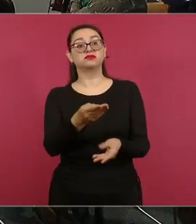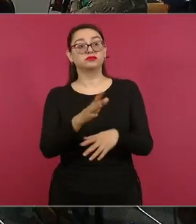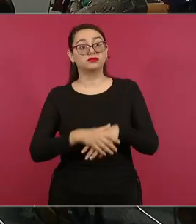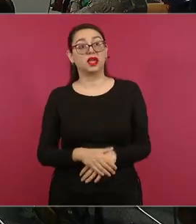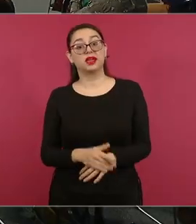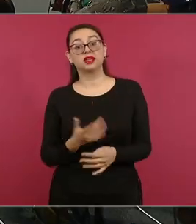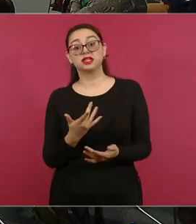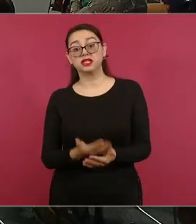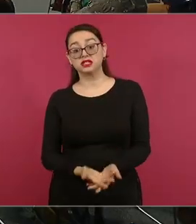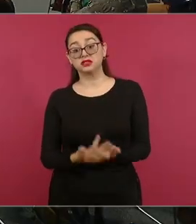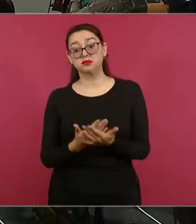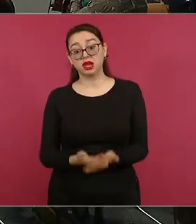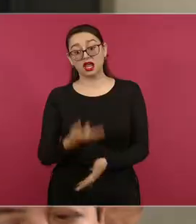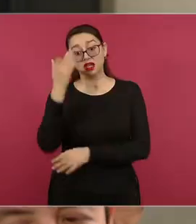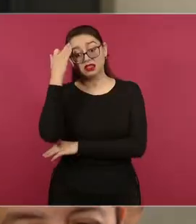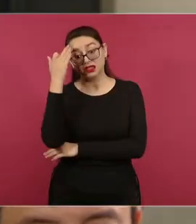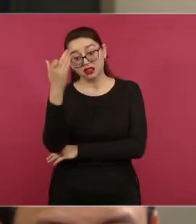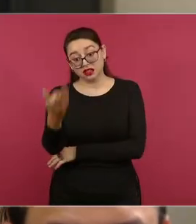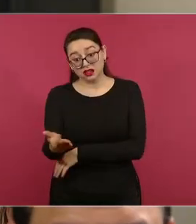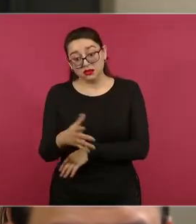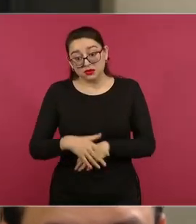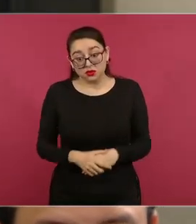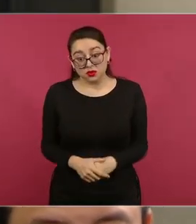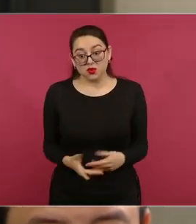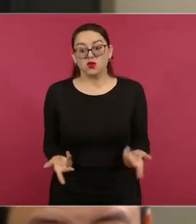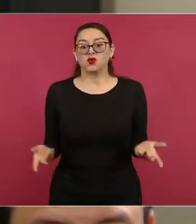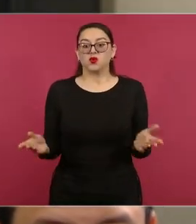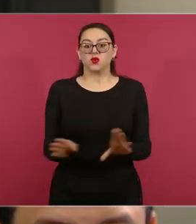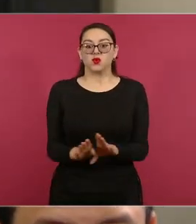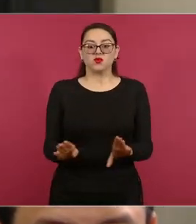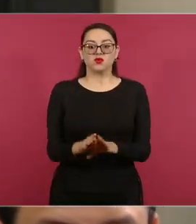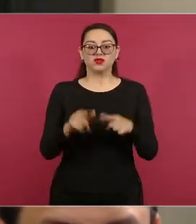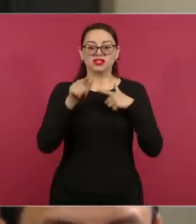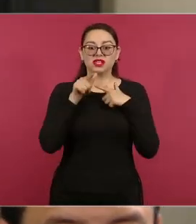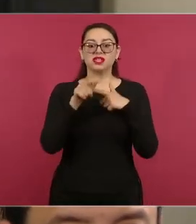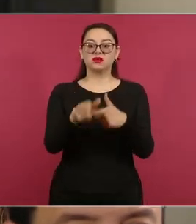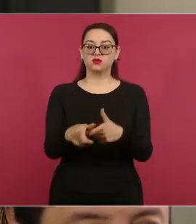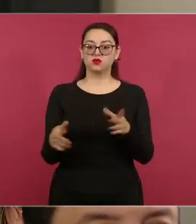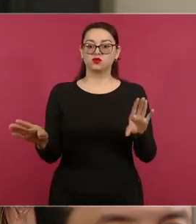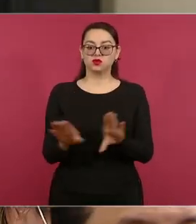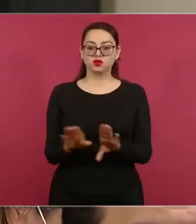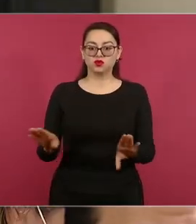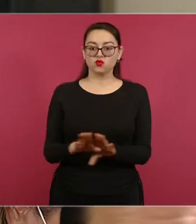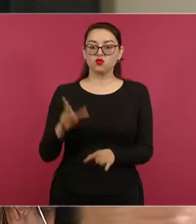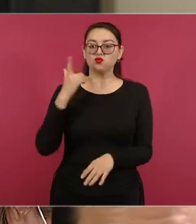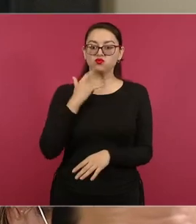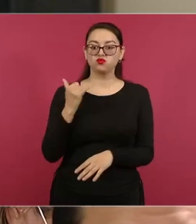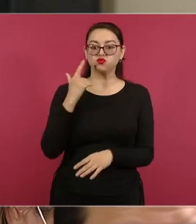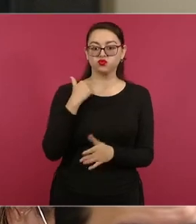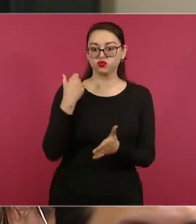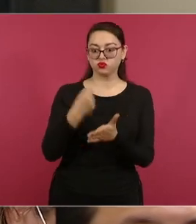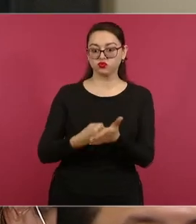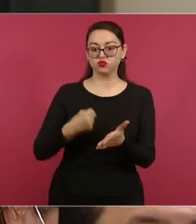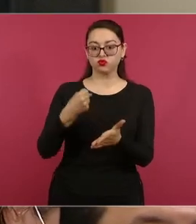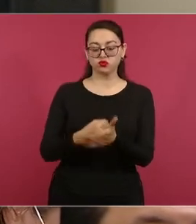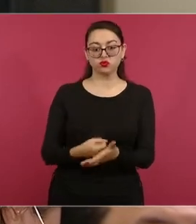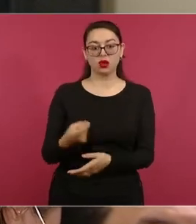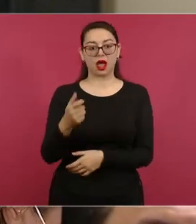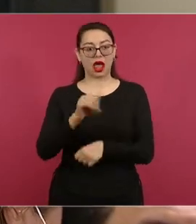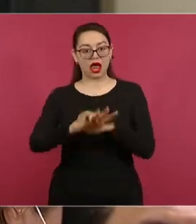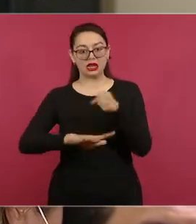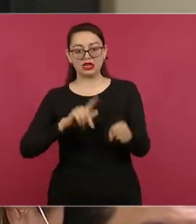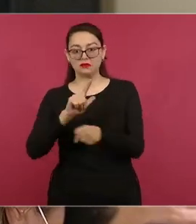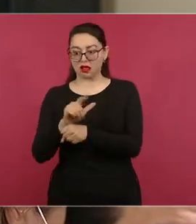señor presidente, es cómo darles continuidad a las reformas constitucionales, en el caso que nos ocupa a las de protección animal,